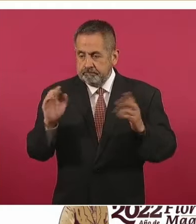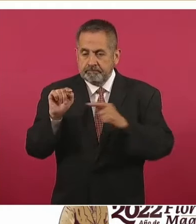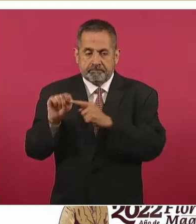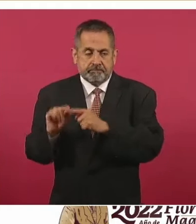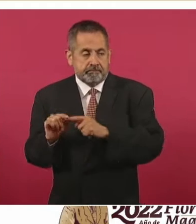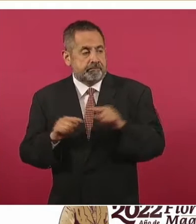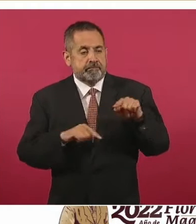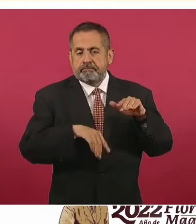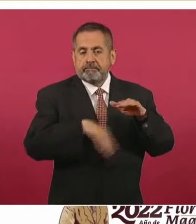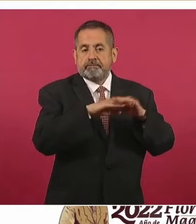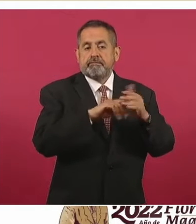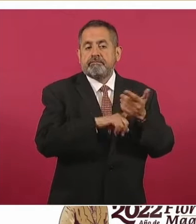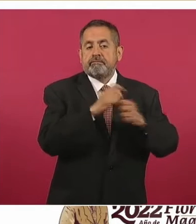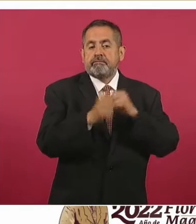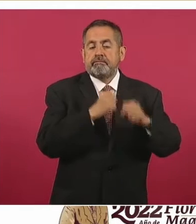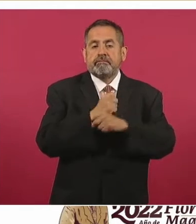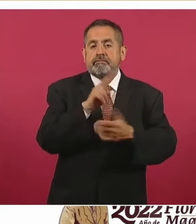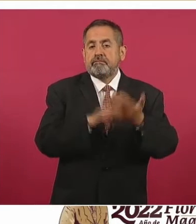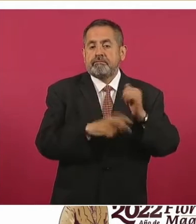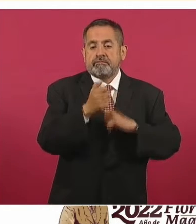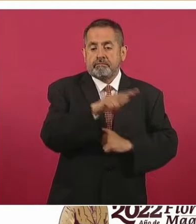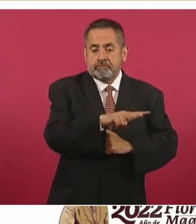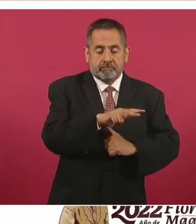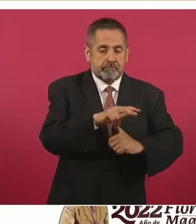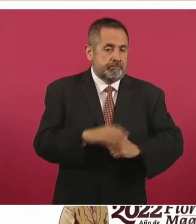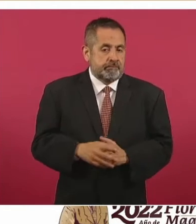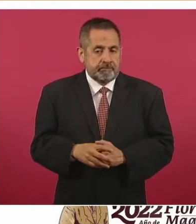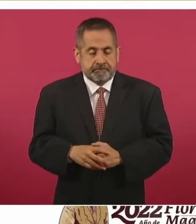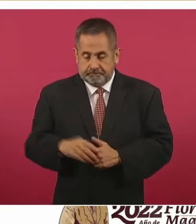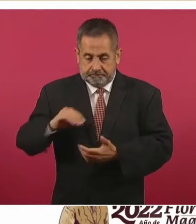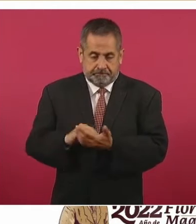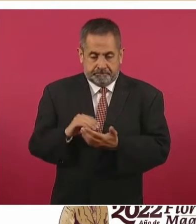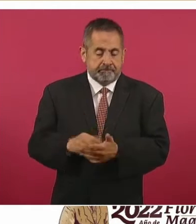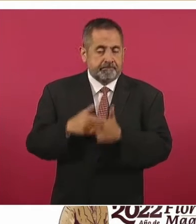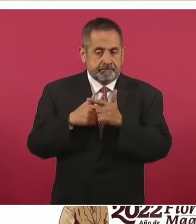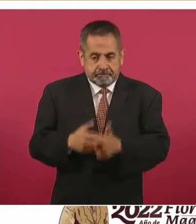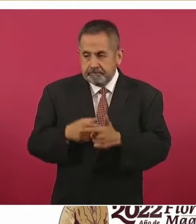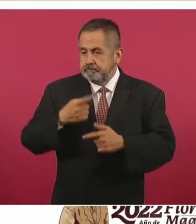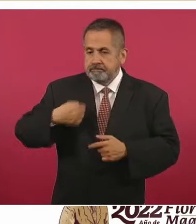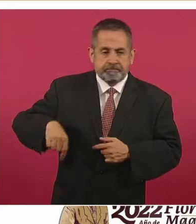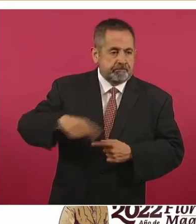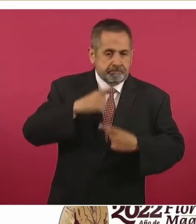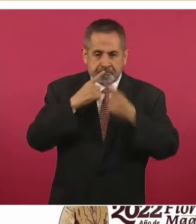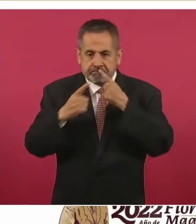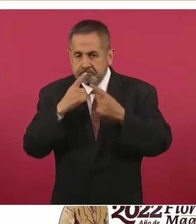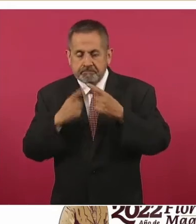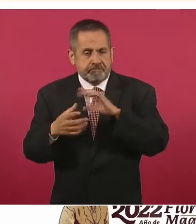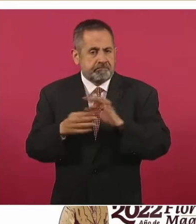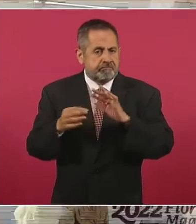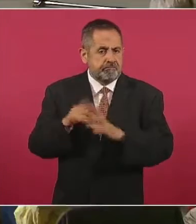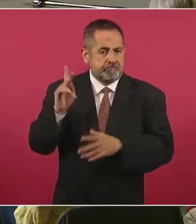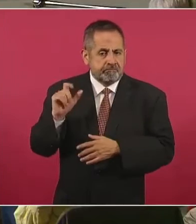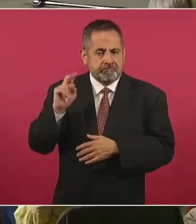máximo histórico de dos mil dieciocho. Seguimos trabajando con mucha coordinación y estrategia